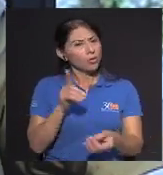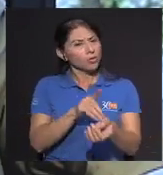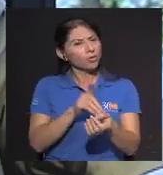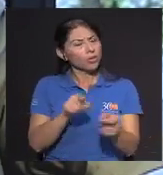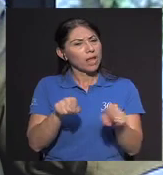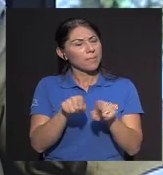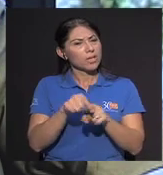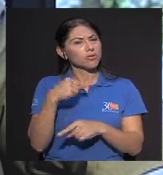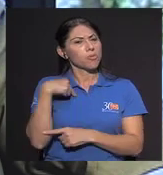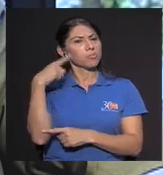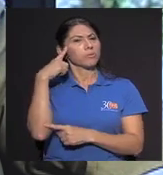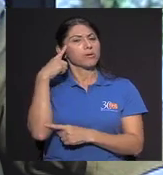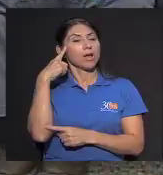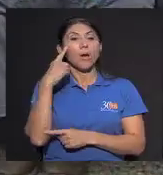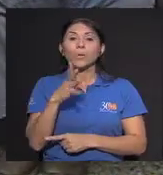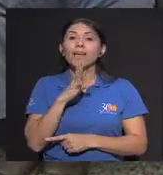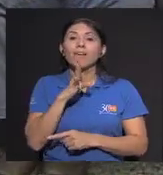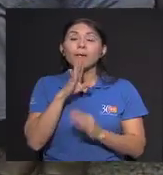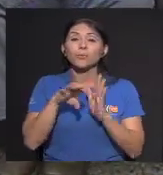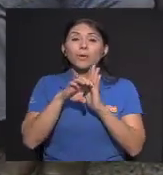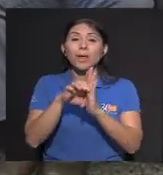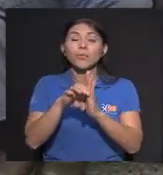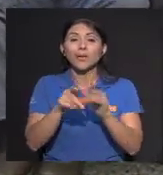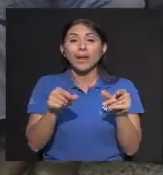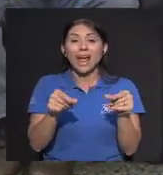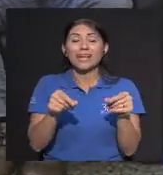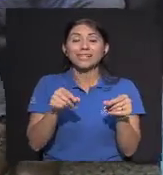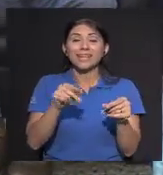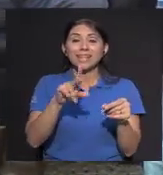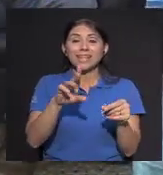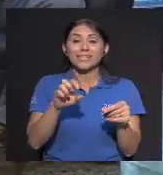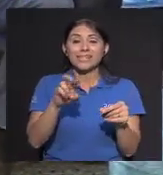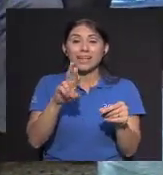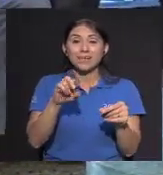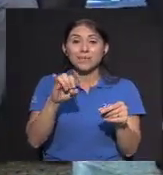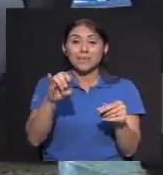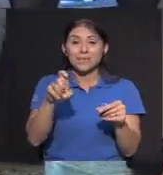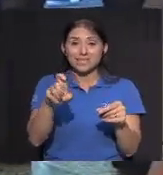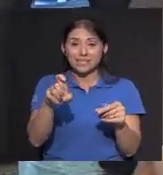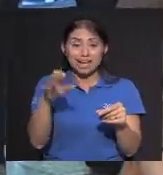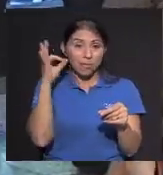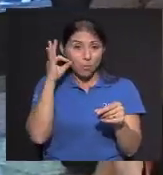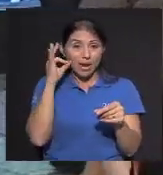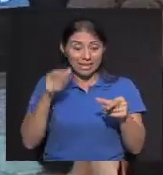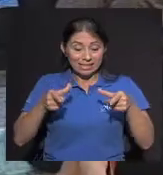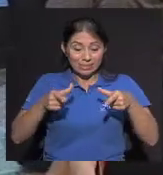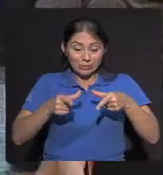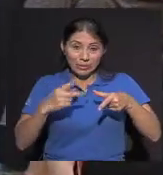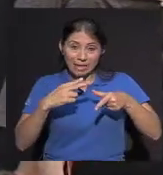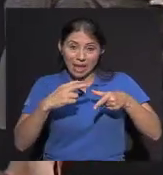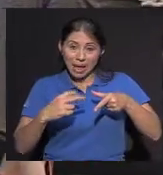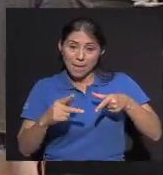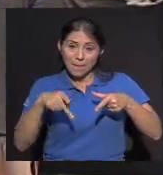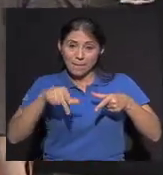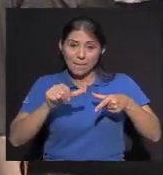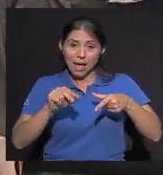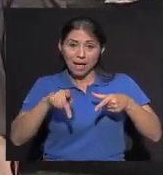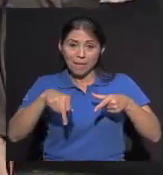Doctor Y también me surge Otra inquietud Porque hablábamos Del cáncer de cervix Por ejemplo En las mujeres La importancia Del Papa Nicolau Pero ¿Qué pasa también